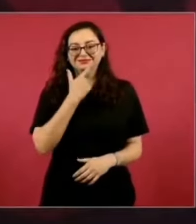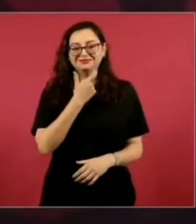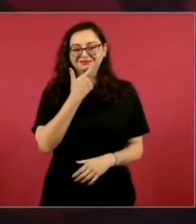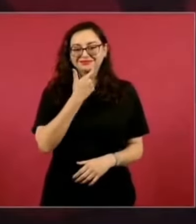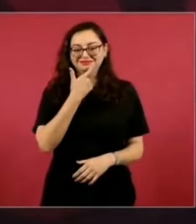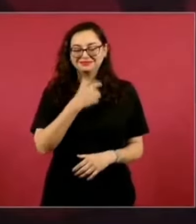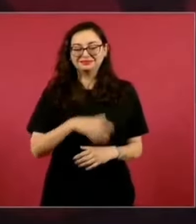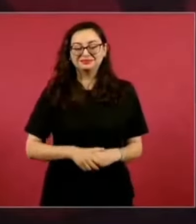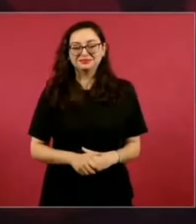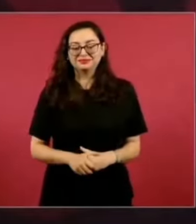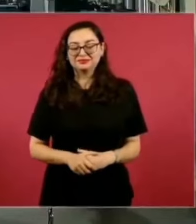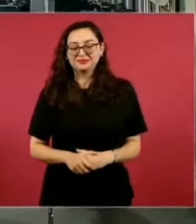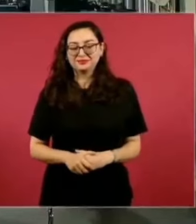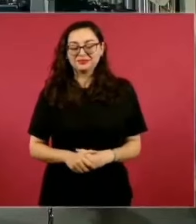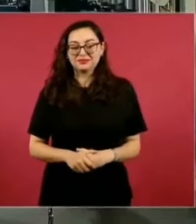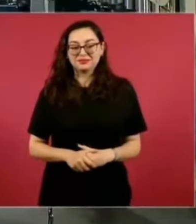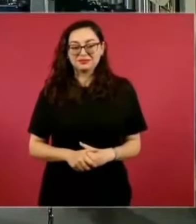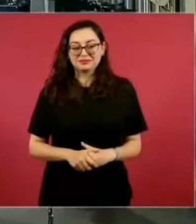Pero… Pero… Pero…